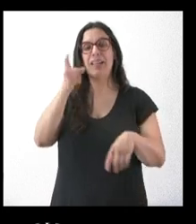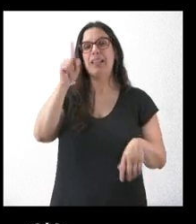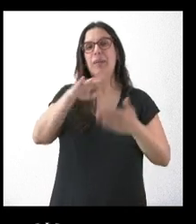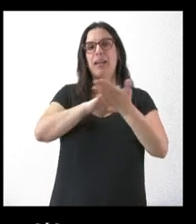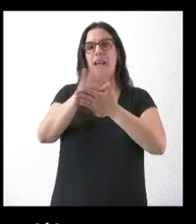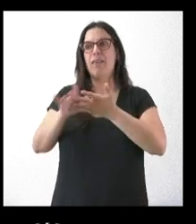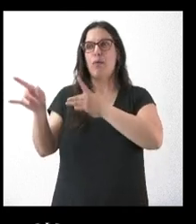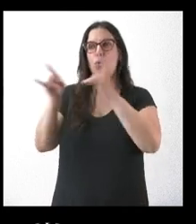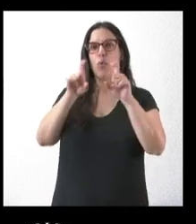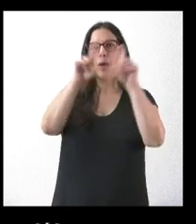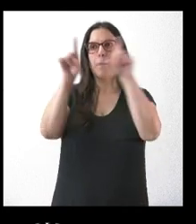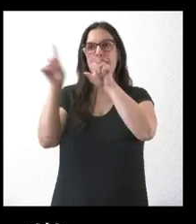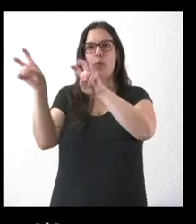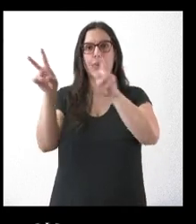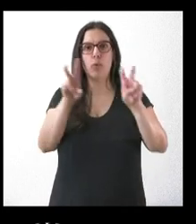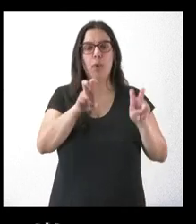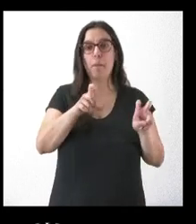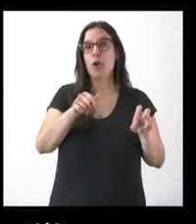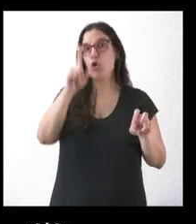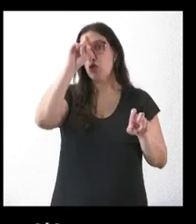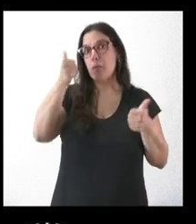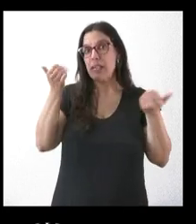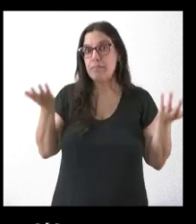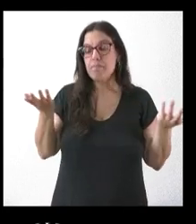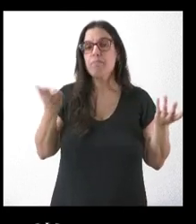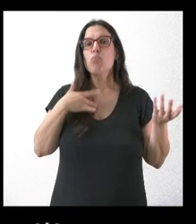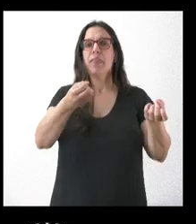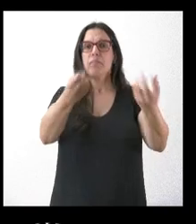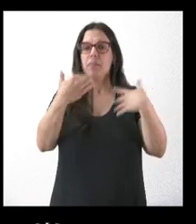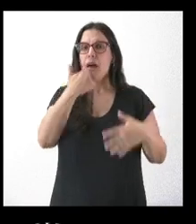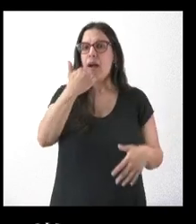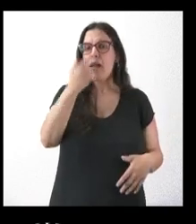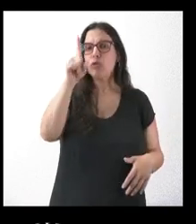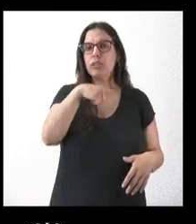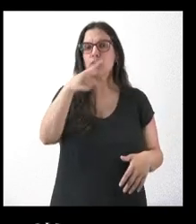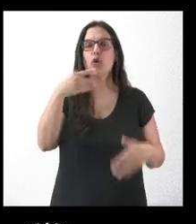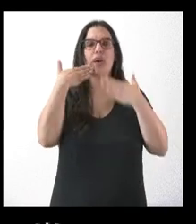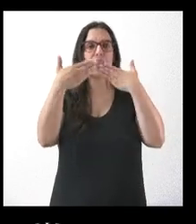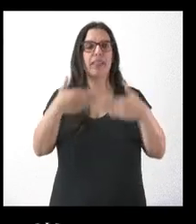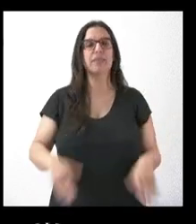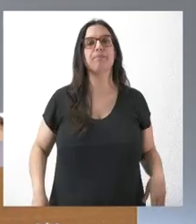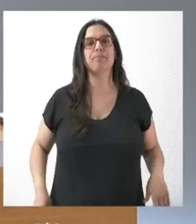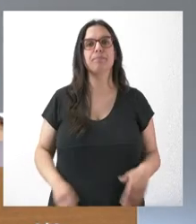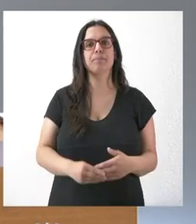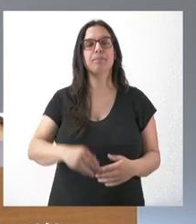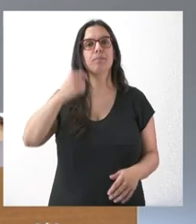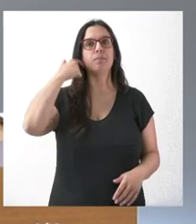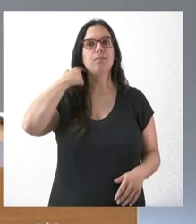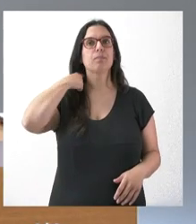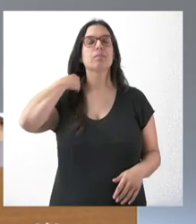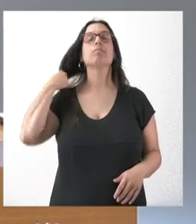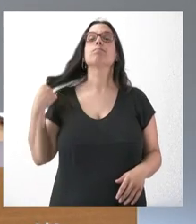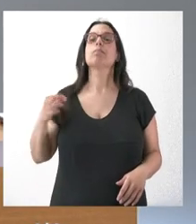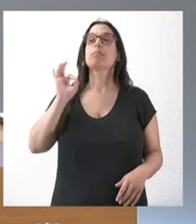empresas y nosotros no hemos vuelto a saber nada. Si nos podría dar algún dato más. Muchas gracias. Pues efectivamente